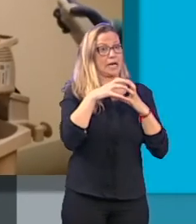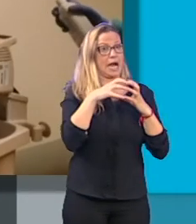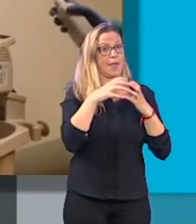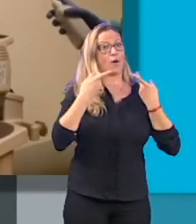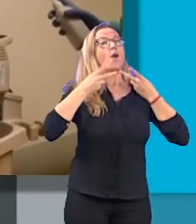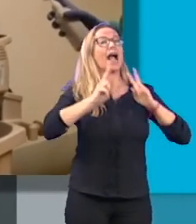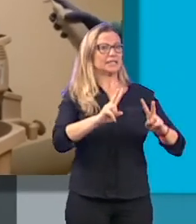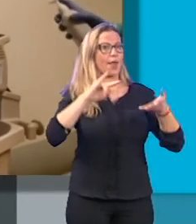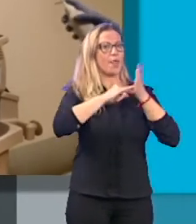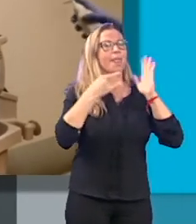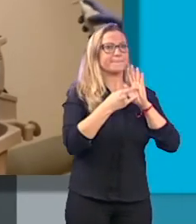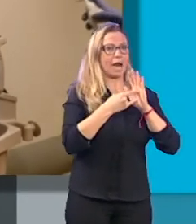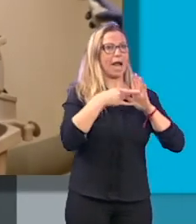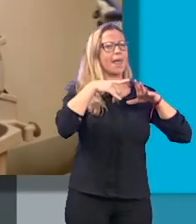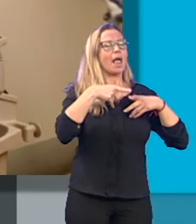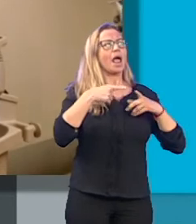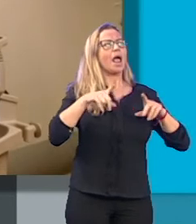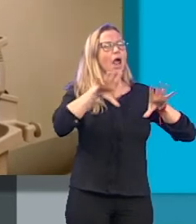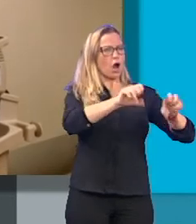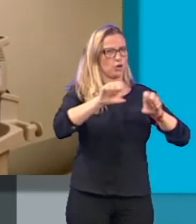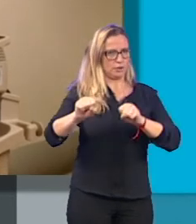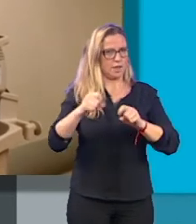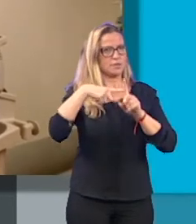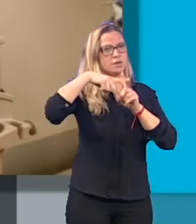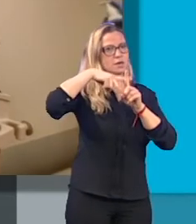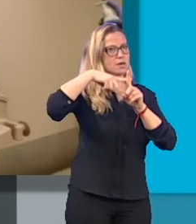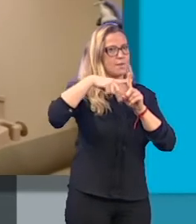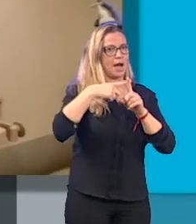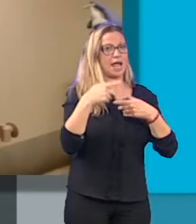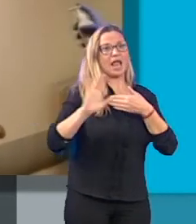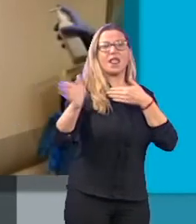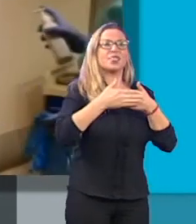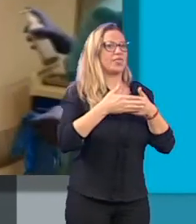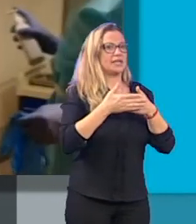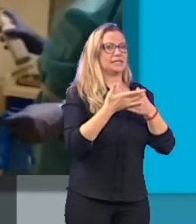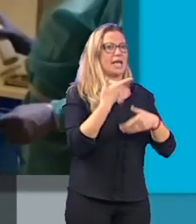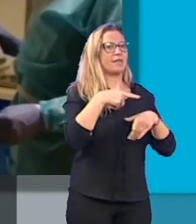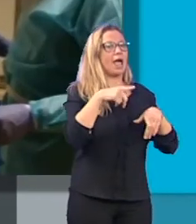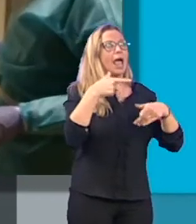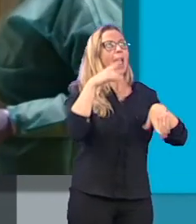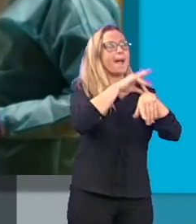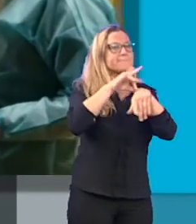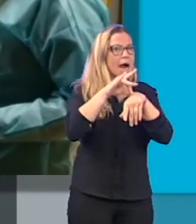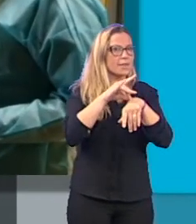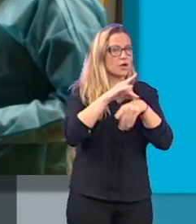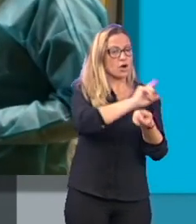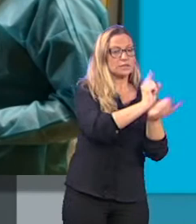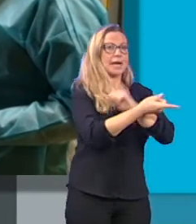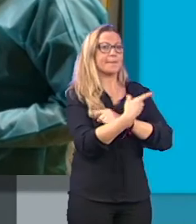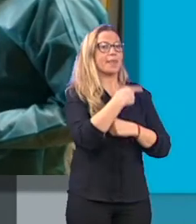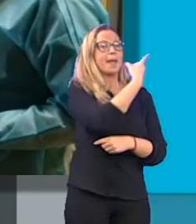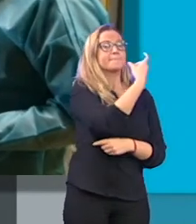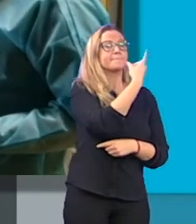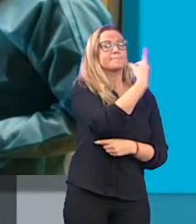activación de los planes de contingencia en sus distintos niveles de acción y el cese de actividad asistencial normalizada, se pasaría de 1